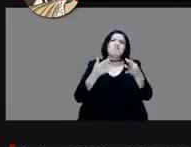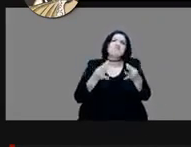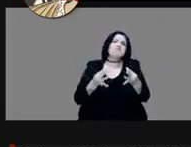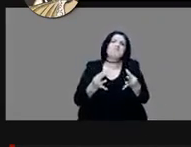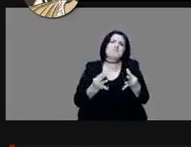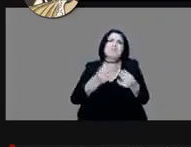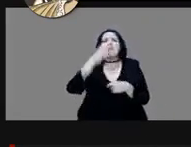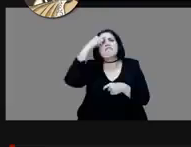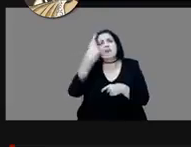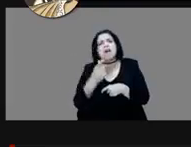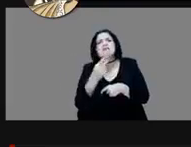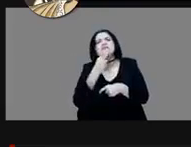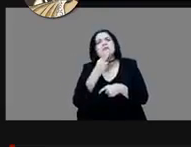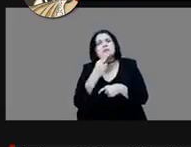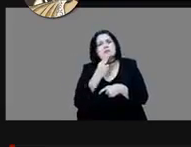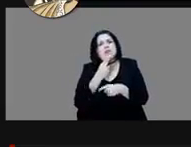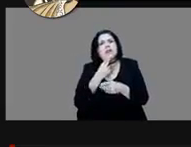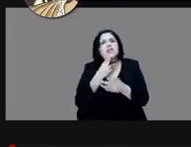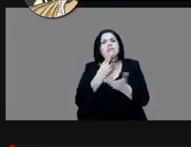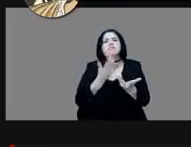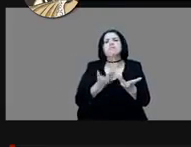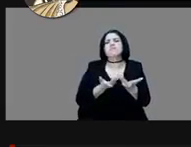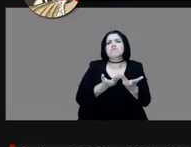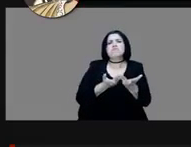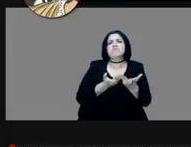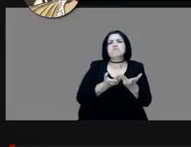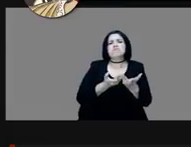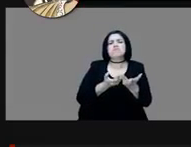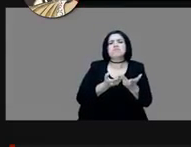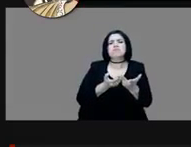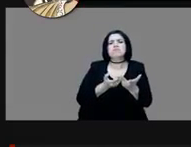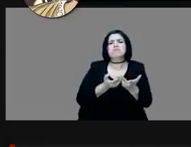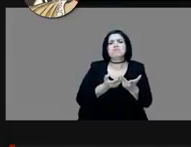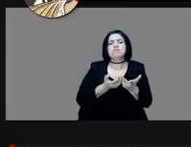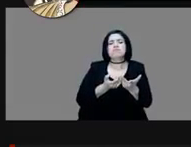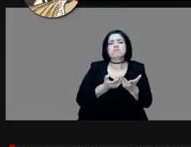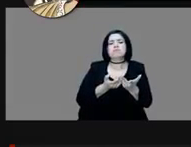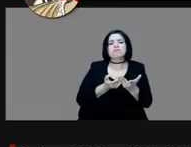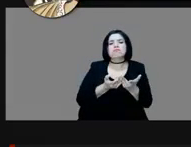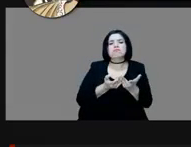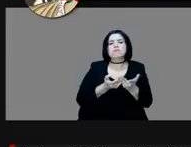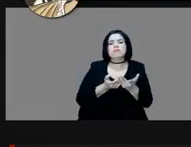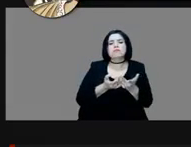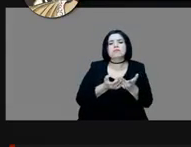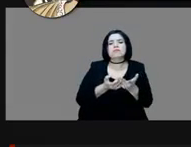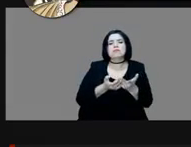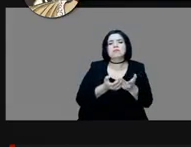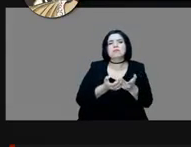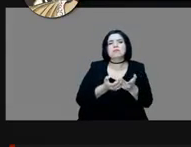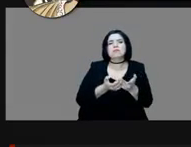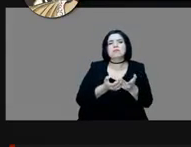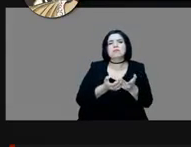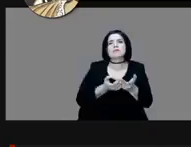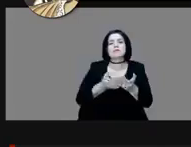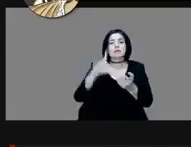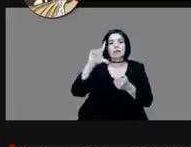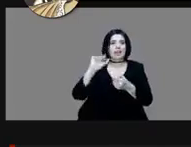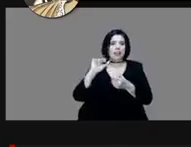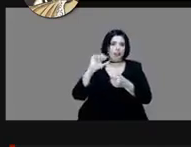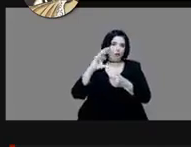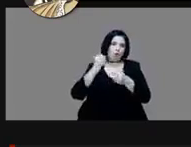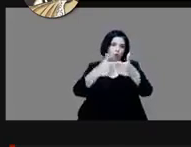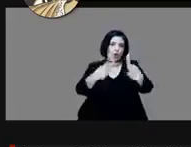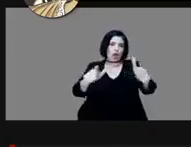fácilmente en lo que era la, este, digamos, el lago, ¿verdad?